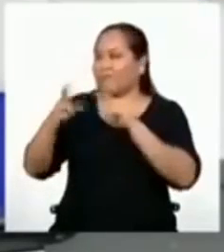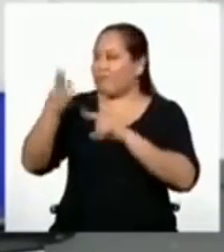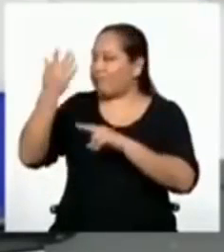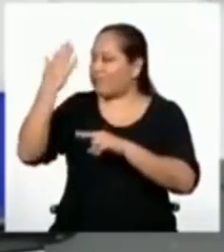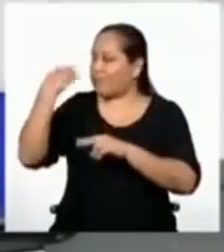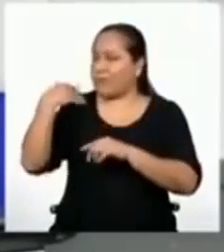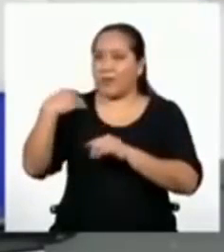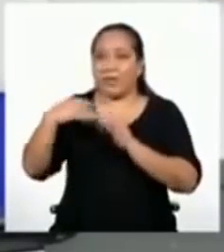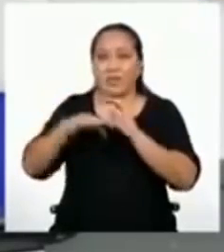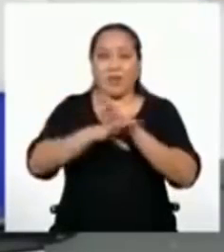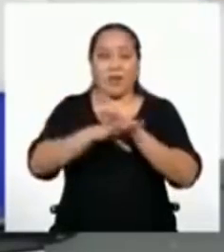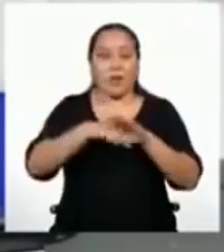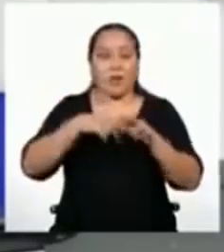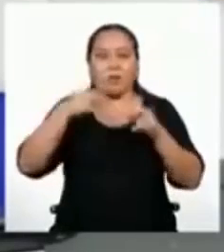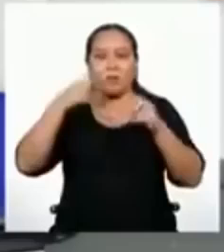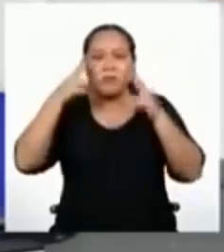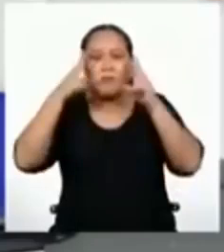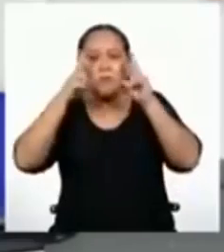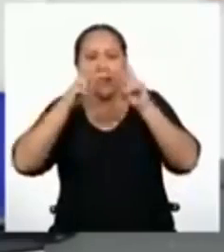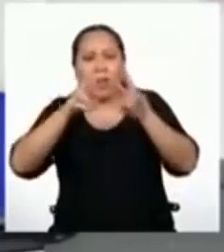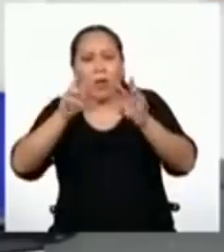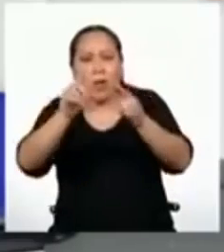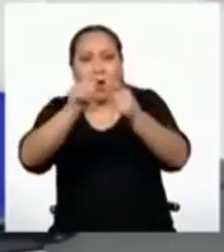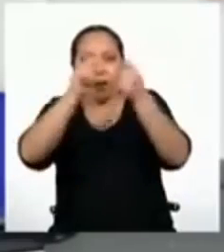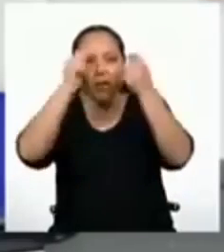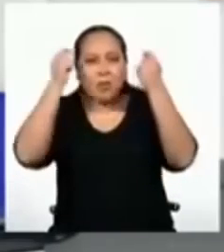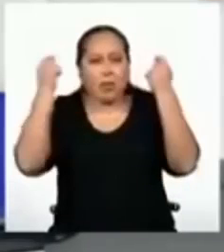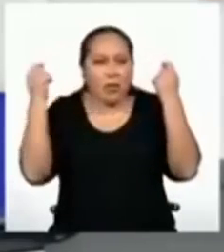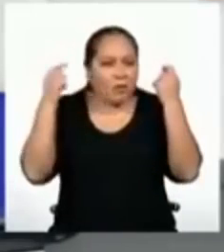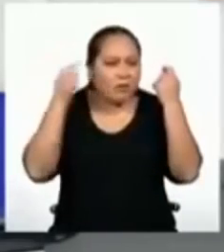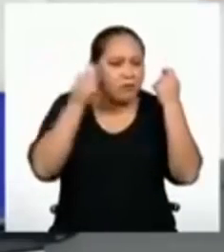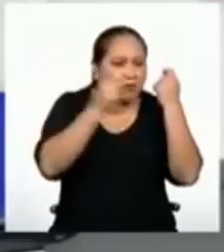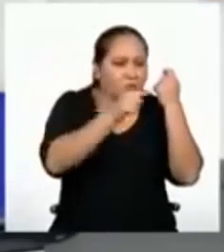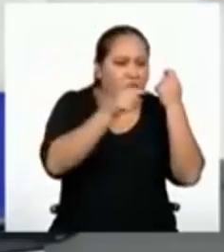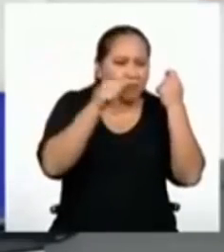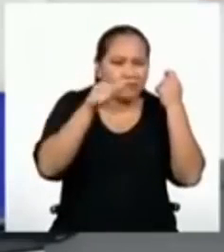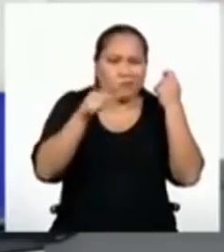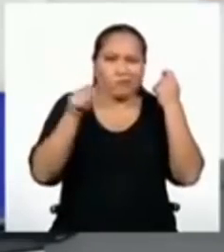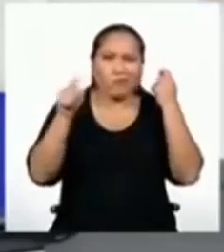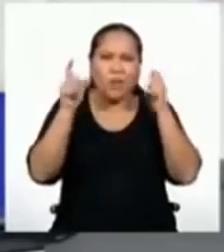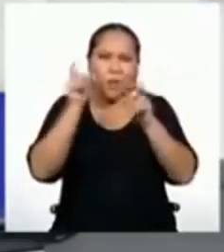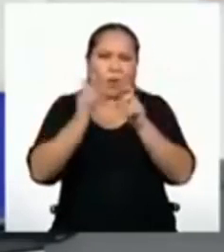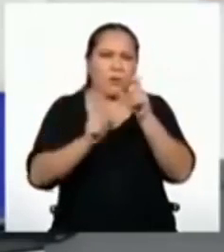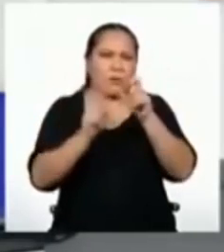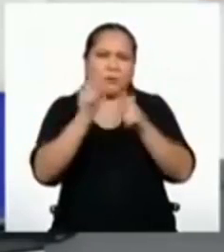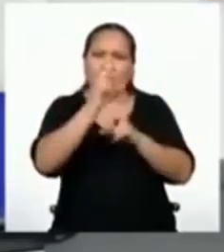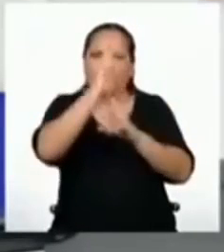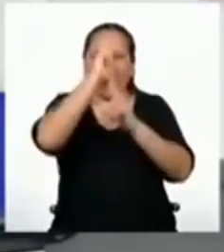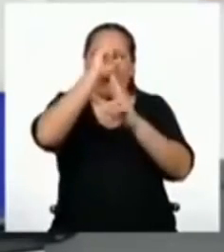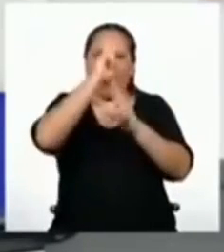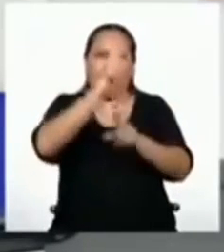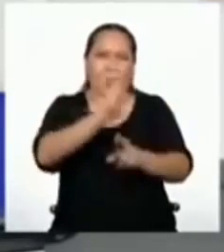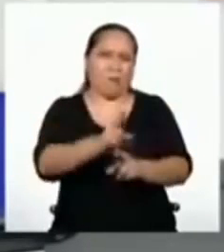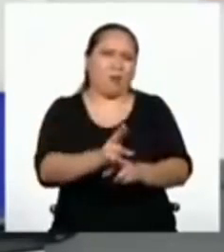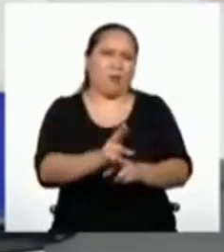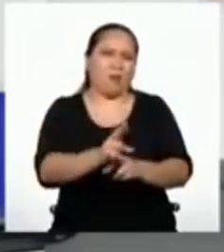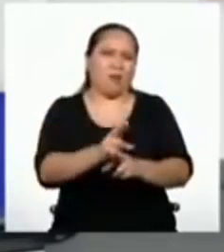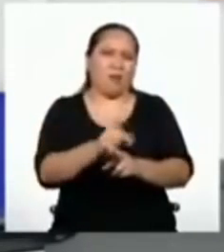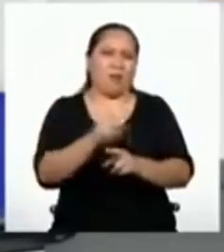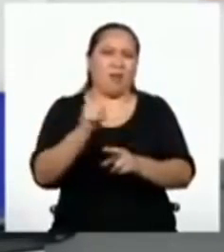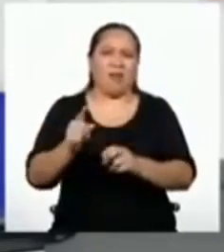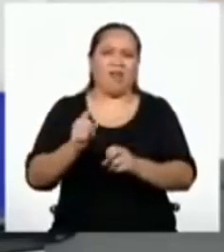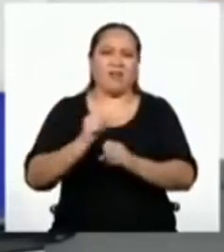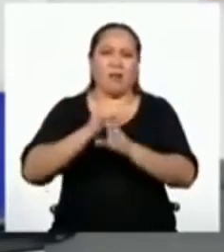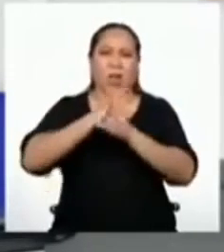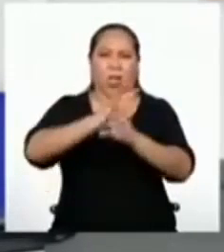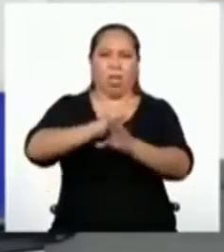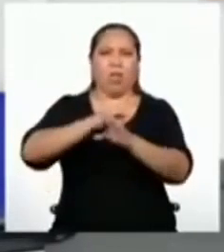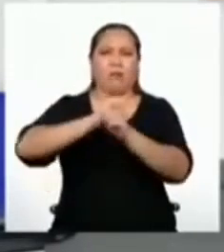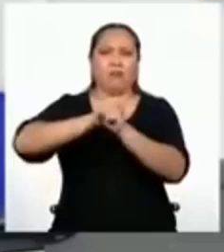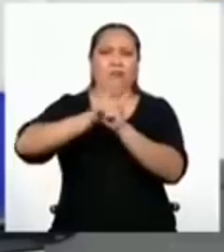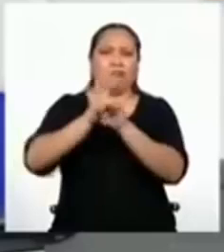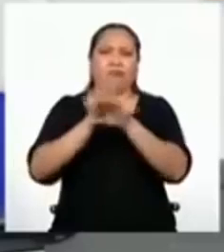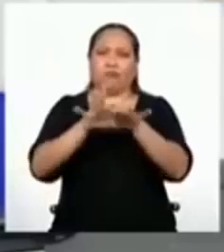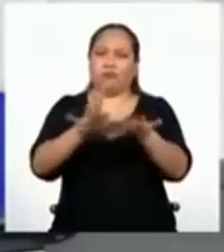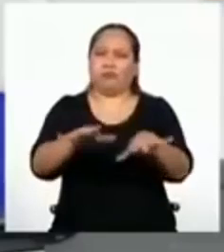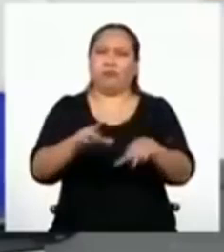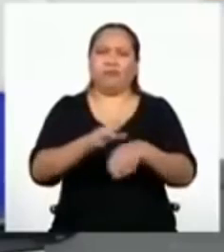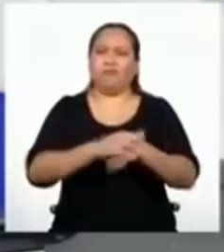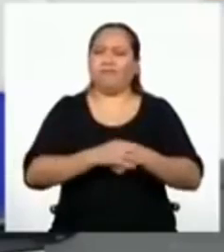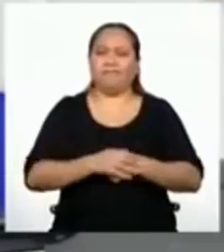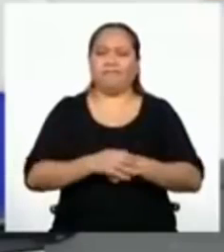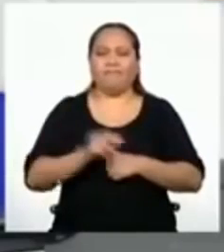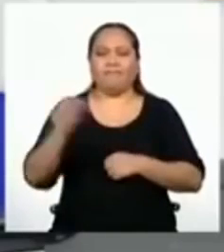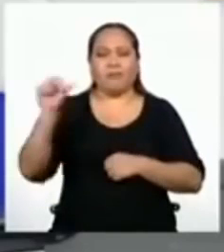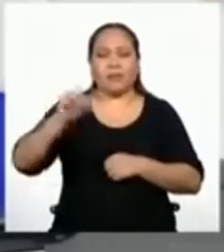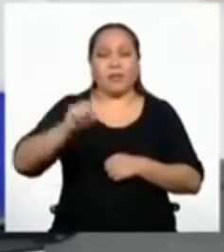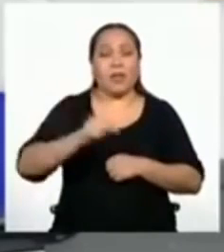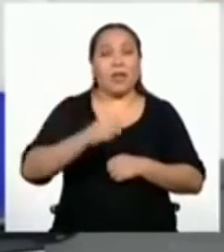cuando salgo por mi ventana, veo que cada vez menos gente cumple con las medidas para evitar el avance del coronavirus. Como